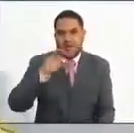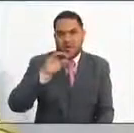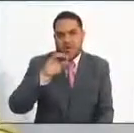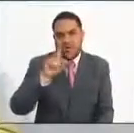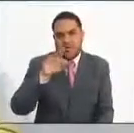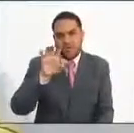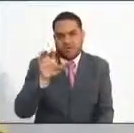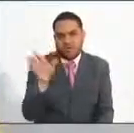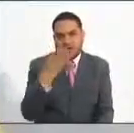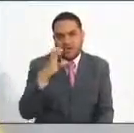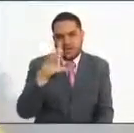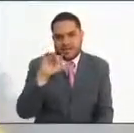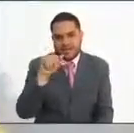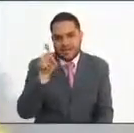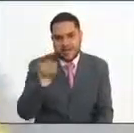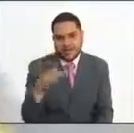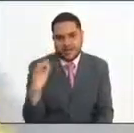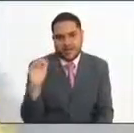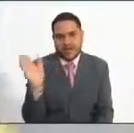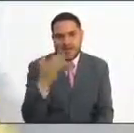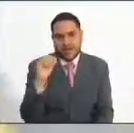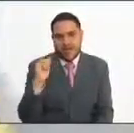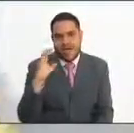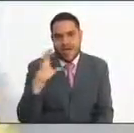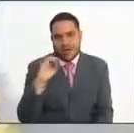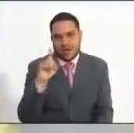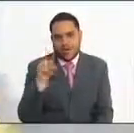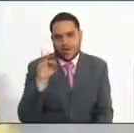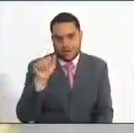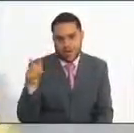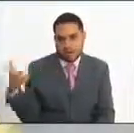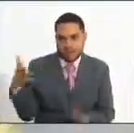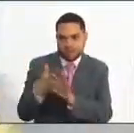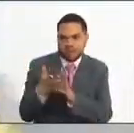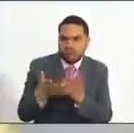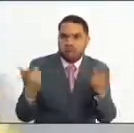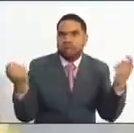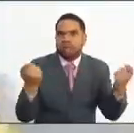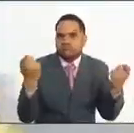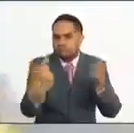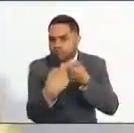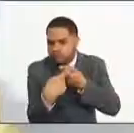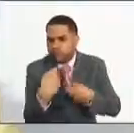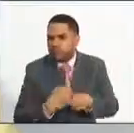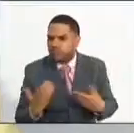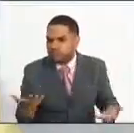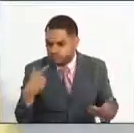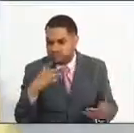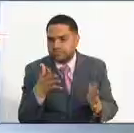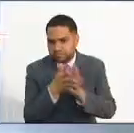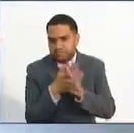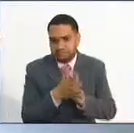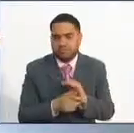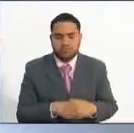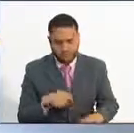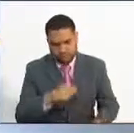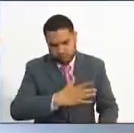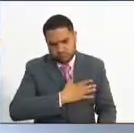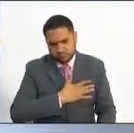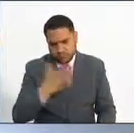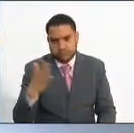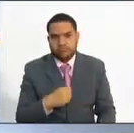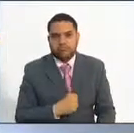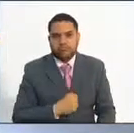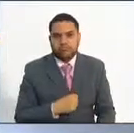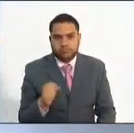nos hable acerca de las convocatorias a cargo de su despacho para nuestros televidentes. Adelante, comisionado. Sí, claro, con mucho gusto.